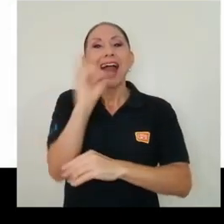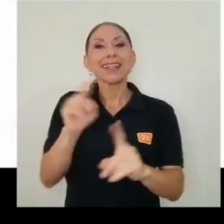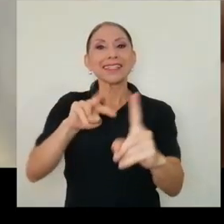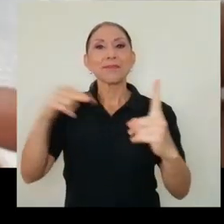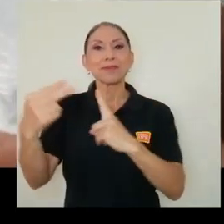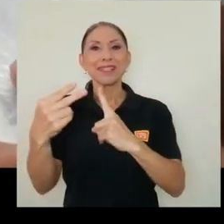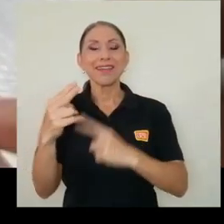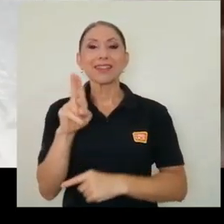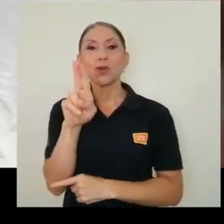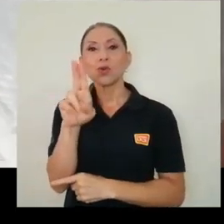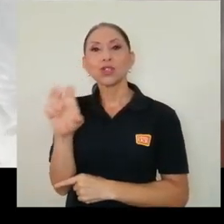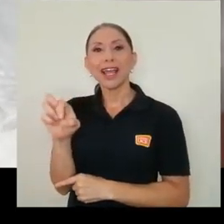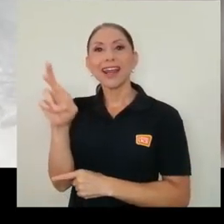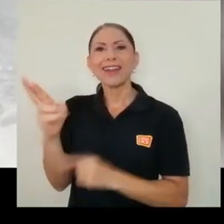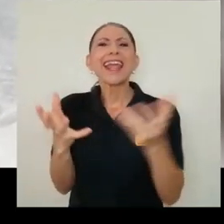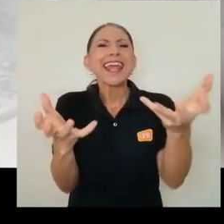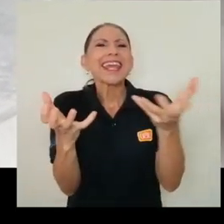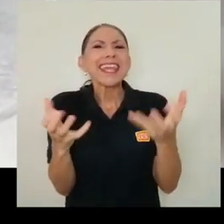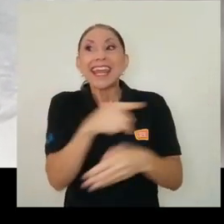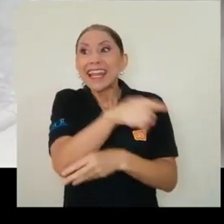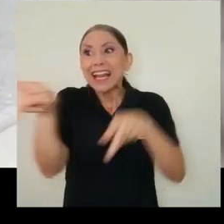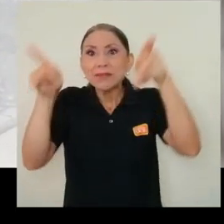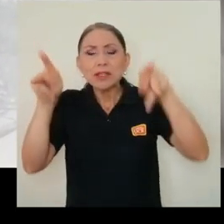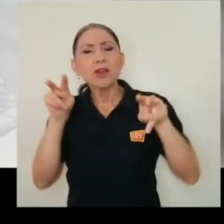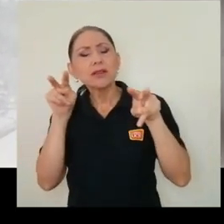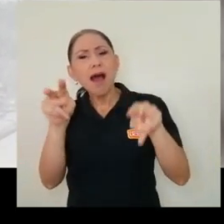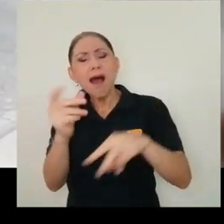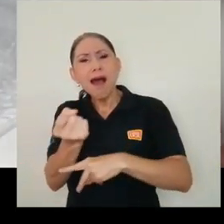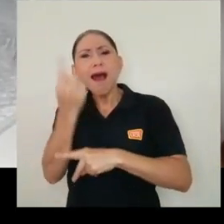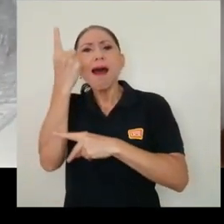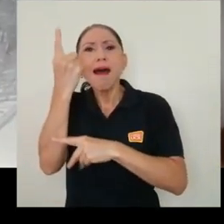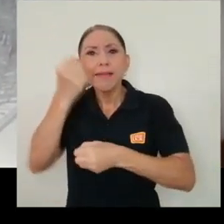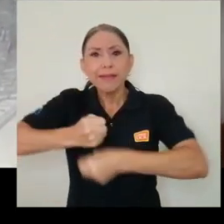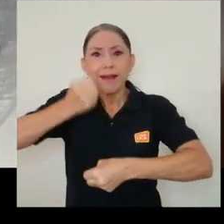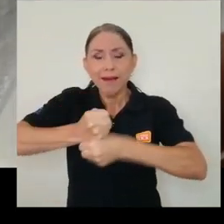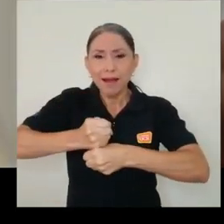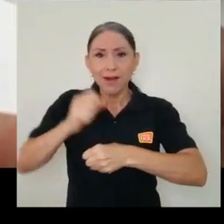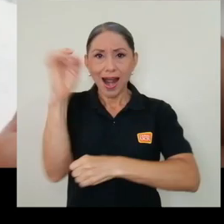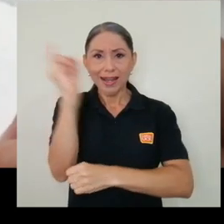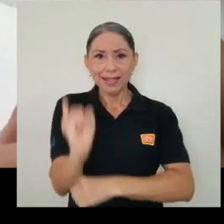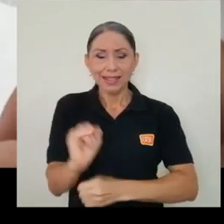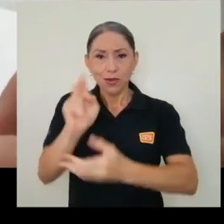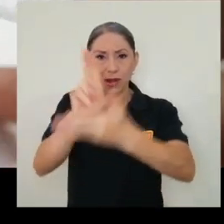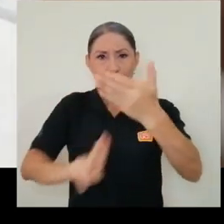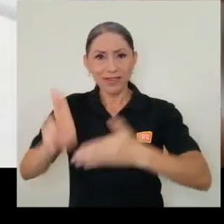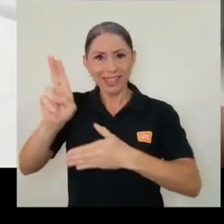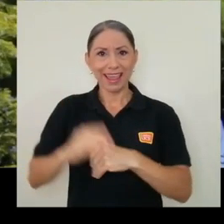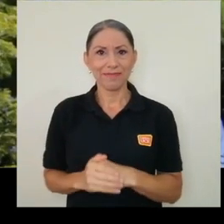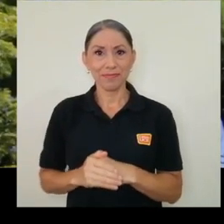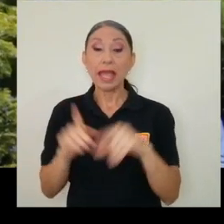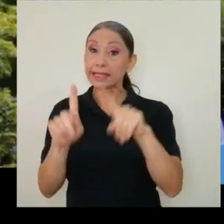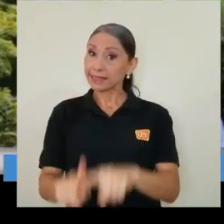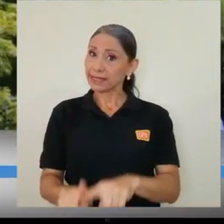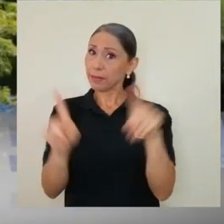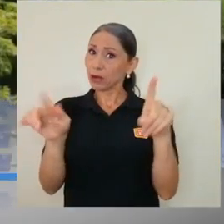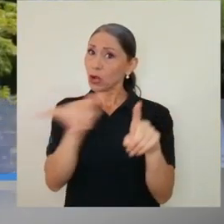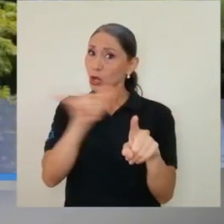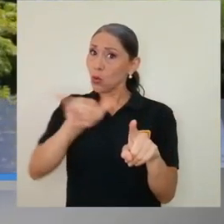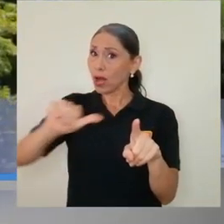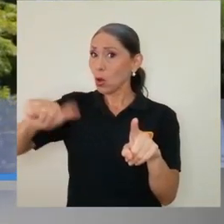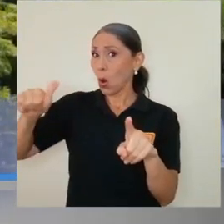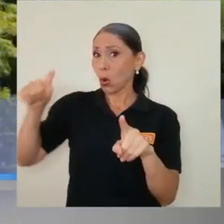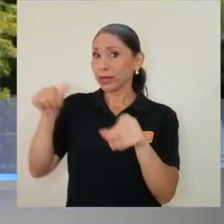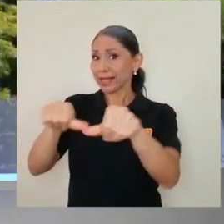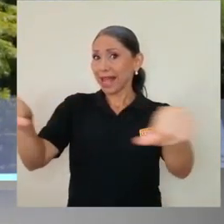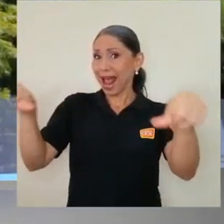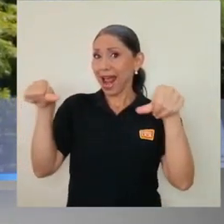UCR ha buscado explorar y sumergir a los espectadores en el quehacer artístico de la universidad. Sin embargo, al igual que en muchas otras